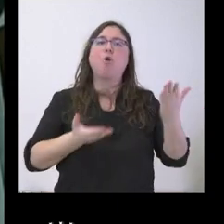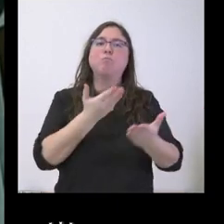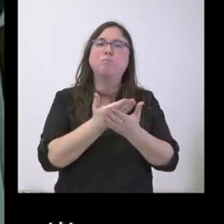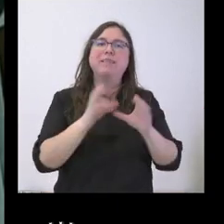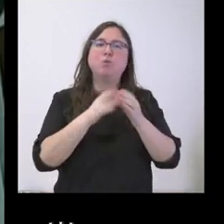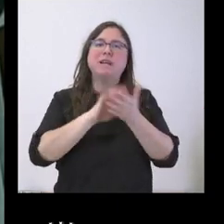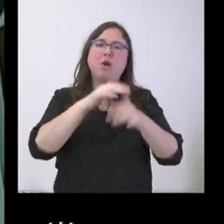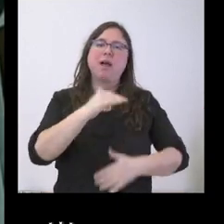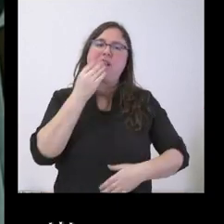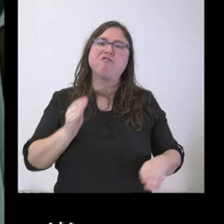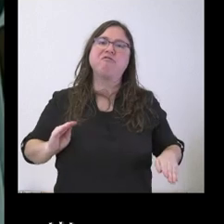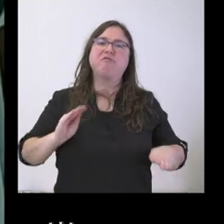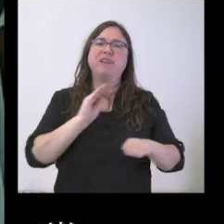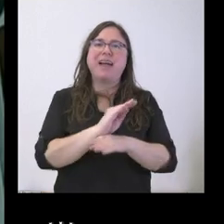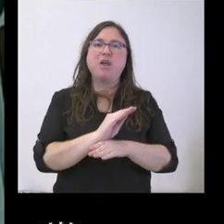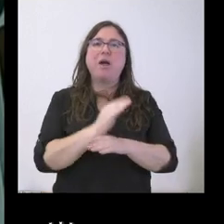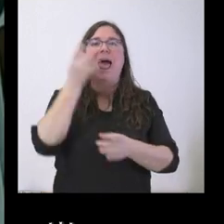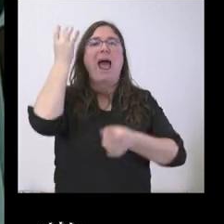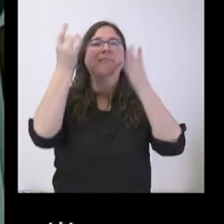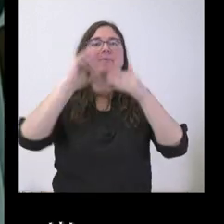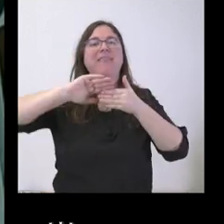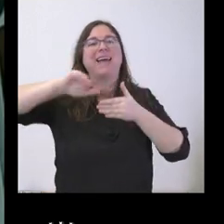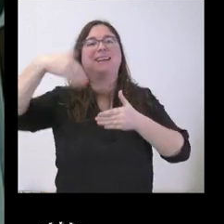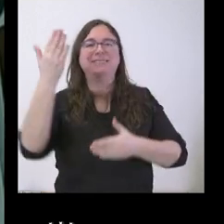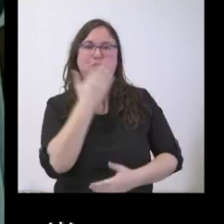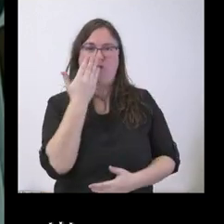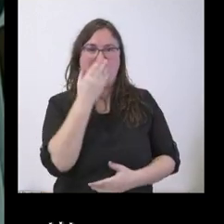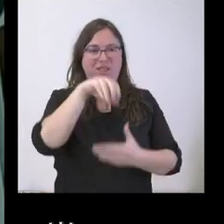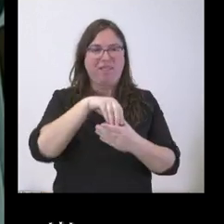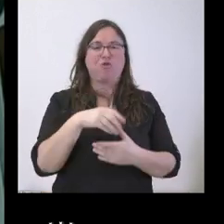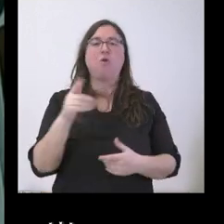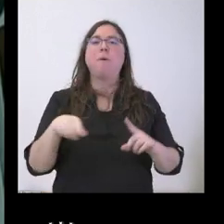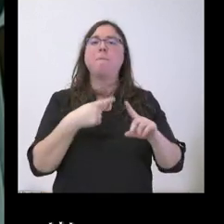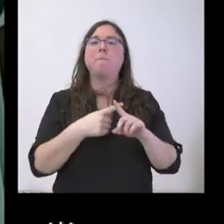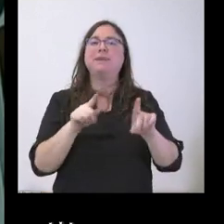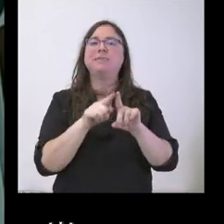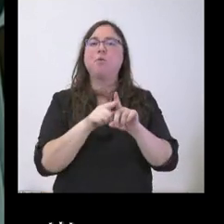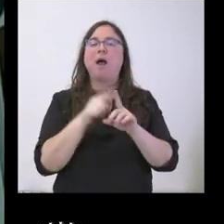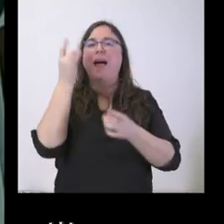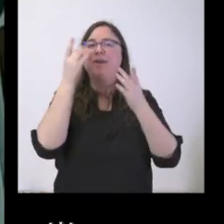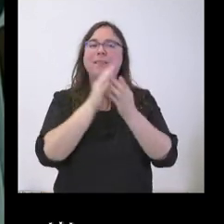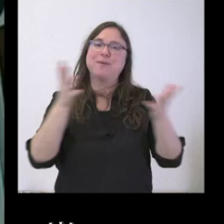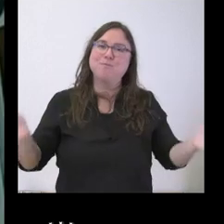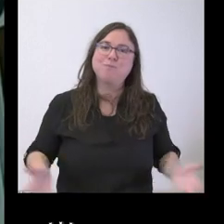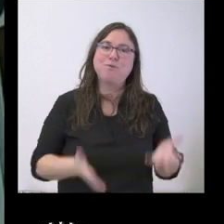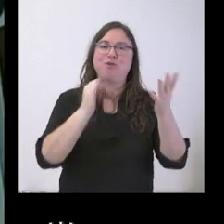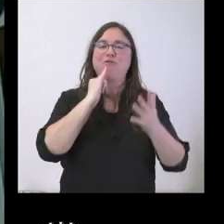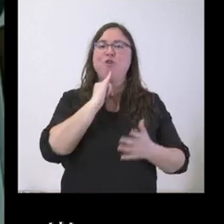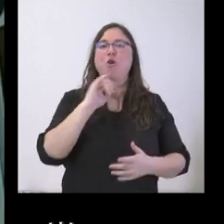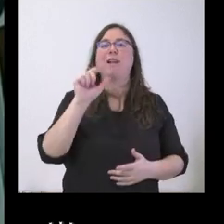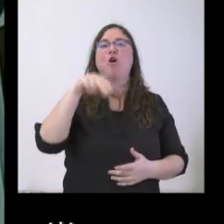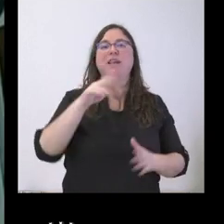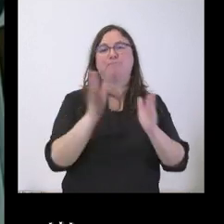financiar actividades extraculares en centros educativos y también actividades de promoción de leones en